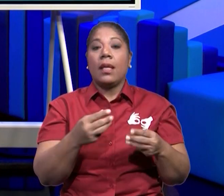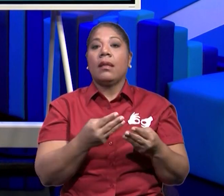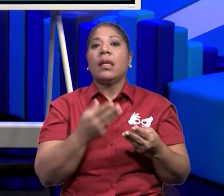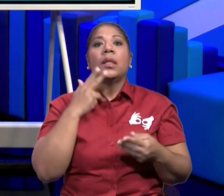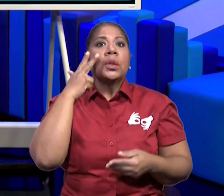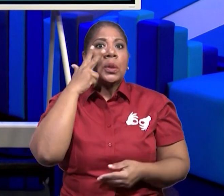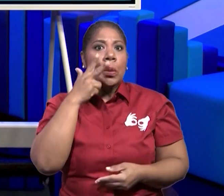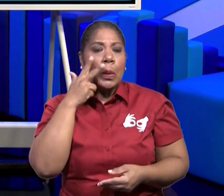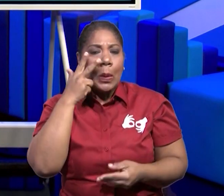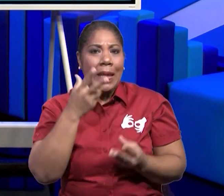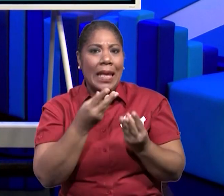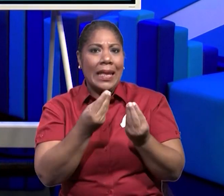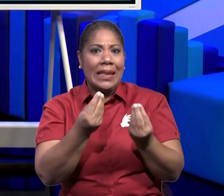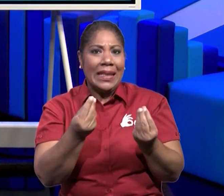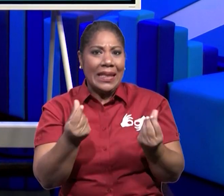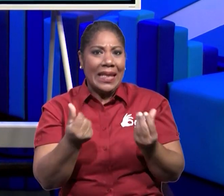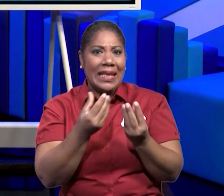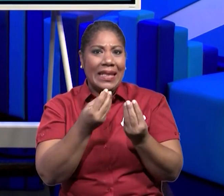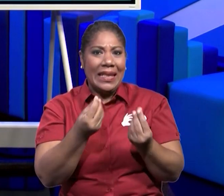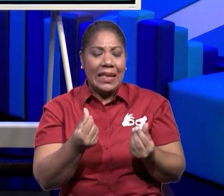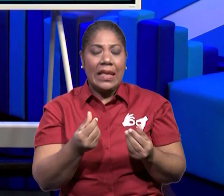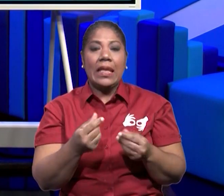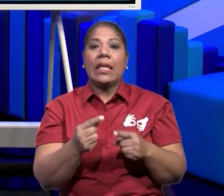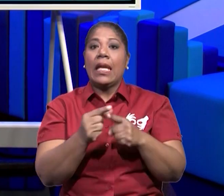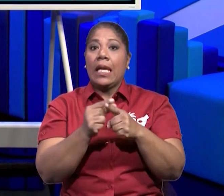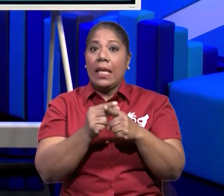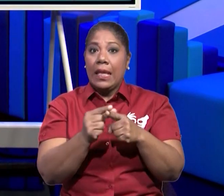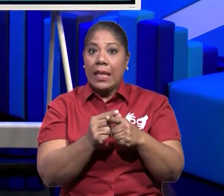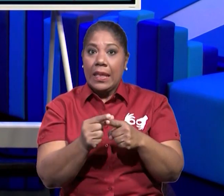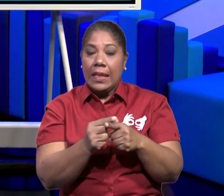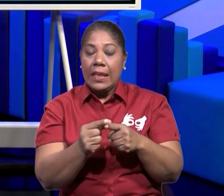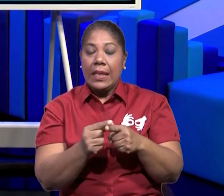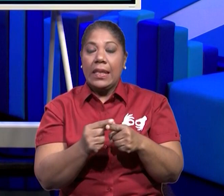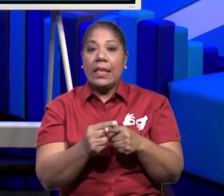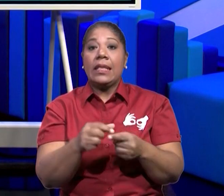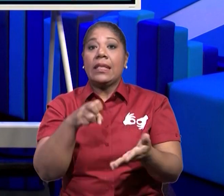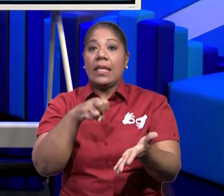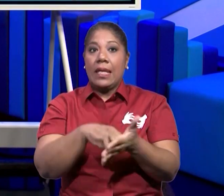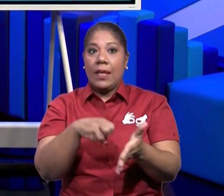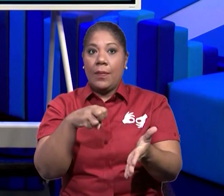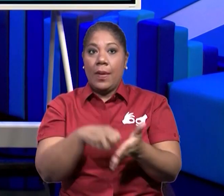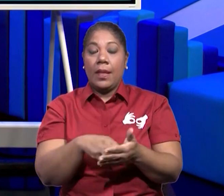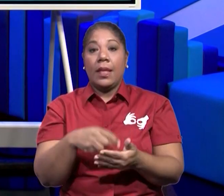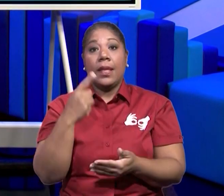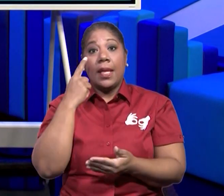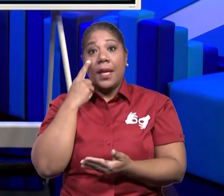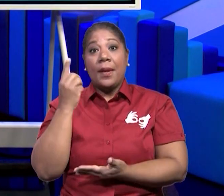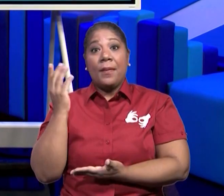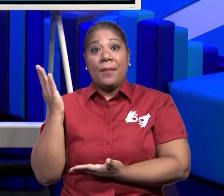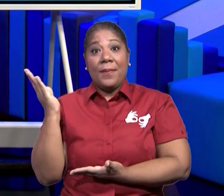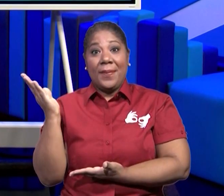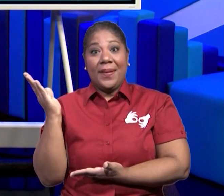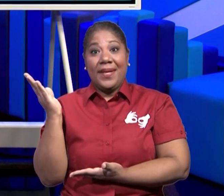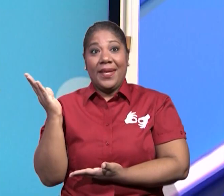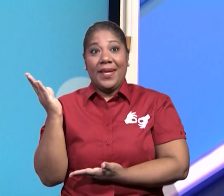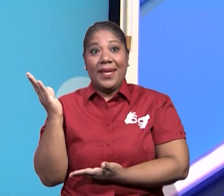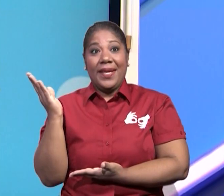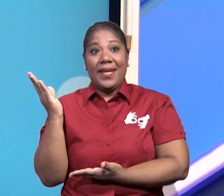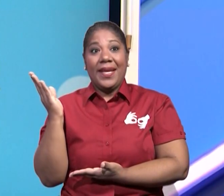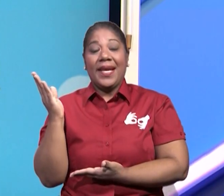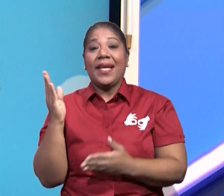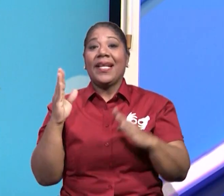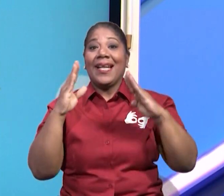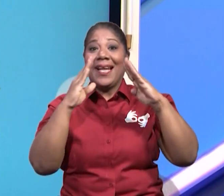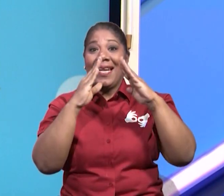cuáles son esos tipos de vivienda. Aquí observamos una hermosa vivienda y esa vivienda es de